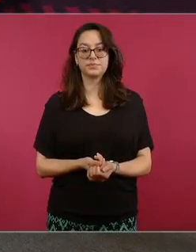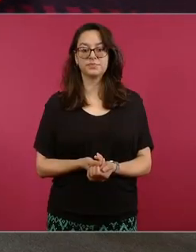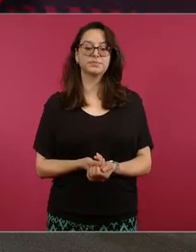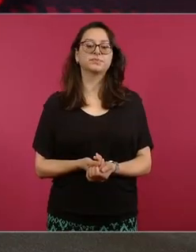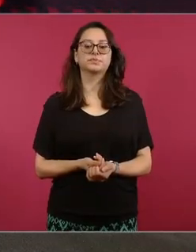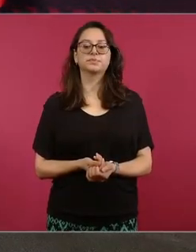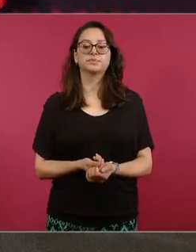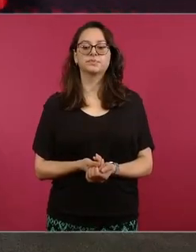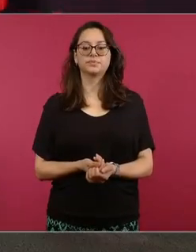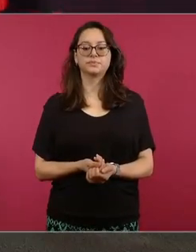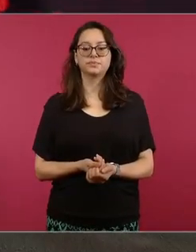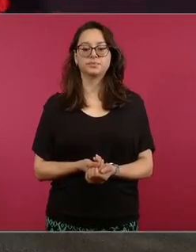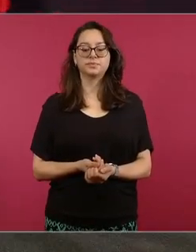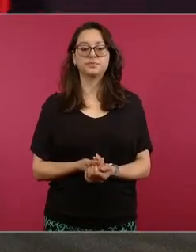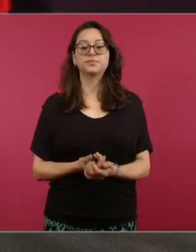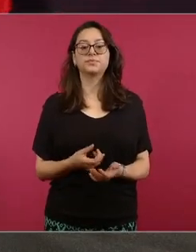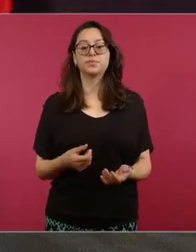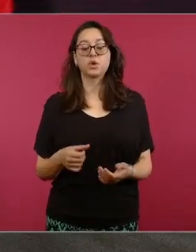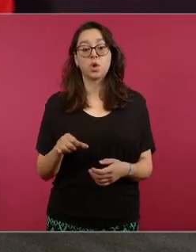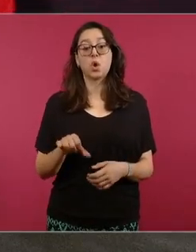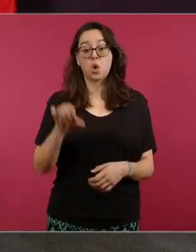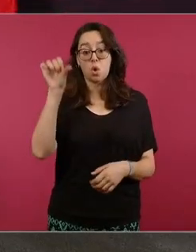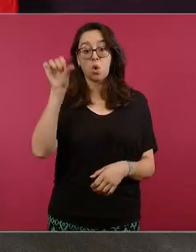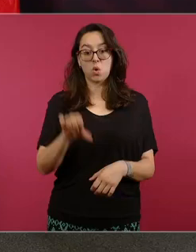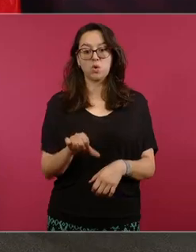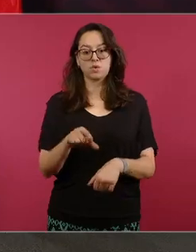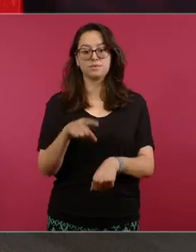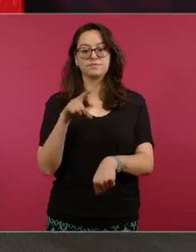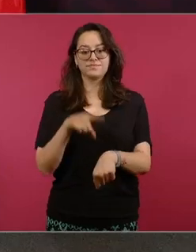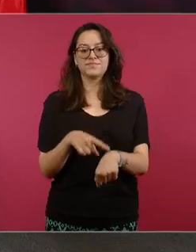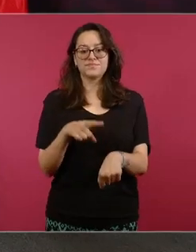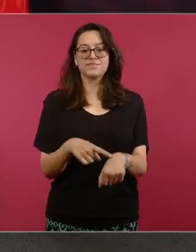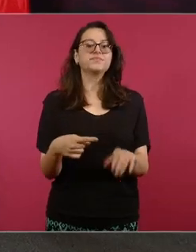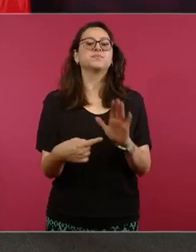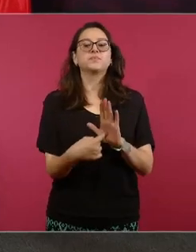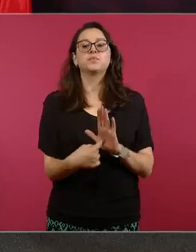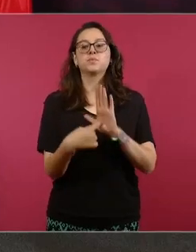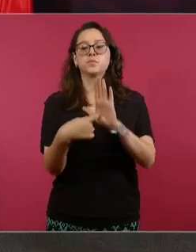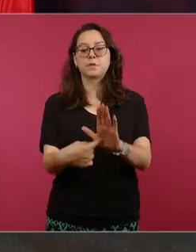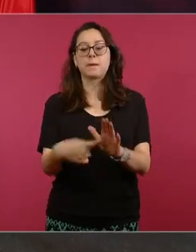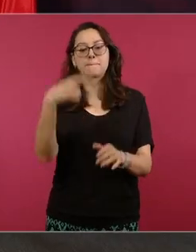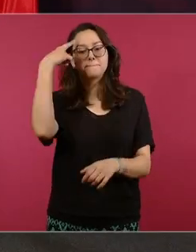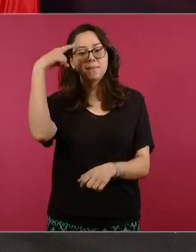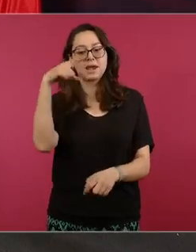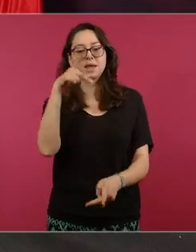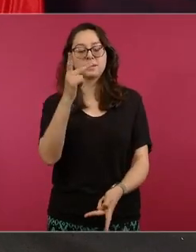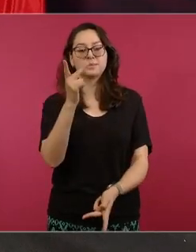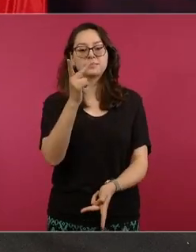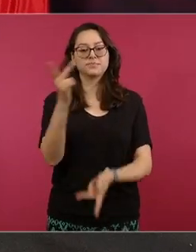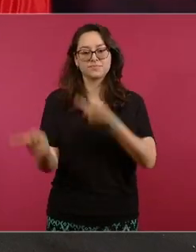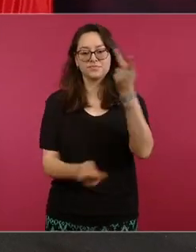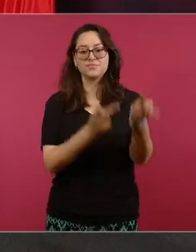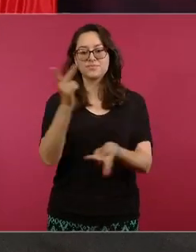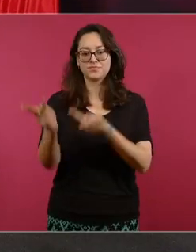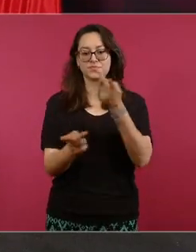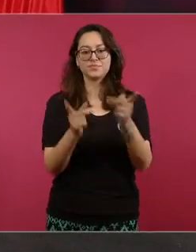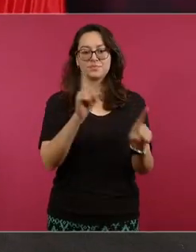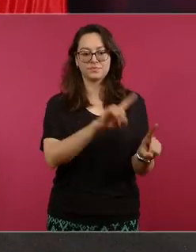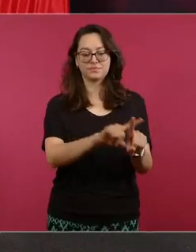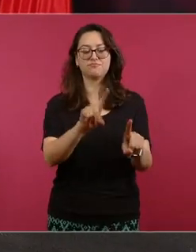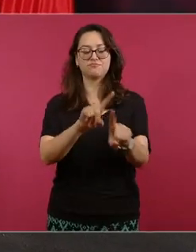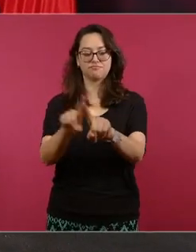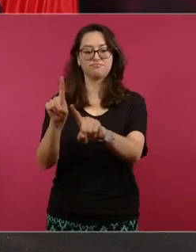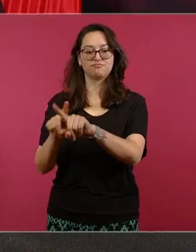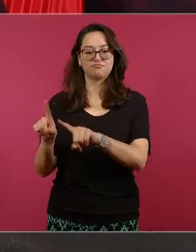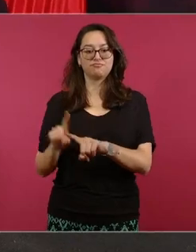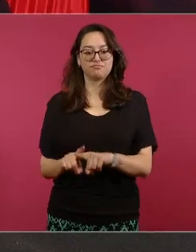de todas maneras nos va a alcanzar para contestar preguntas, porque vamos a